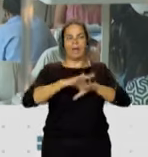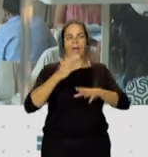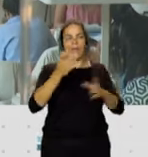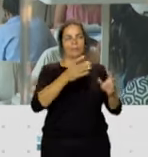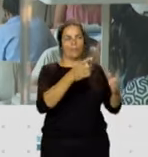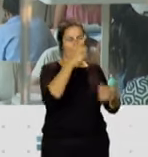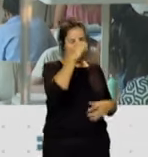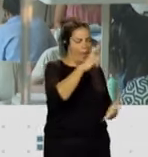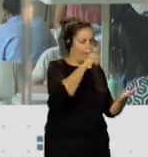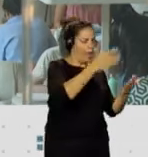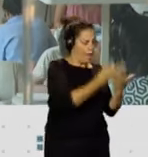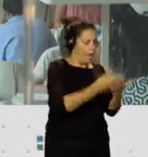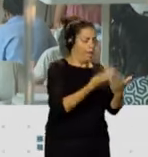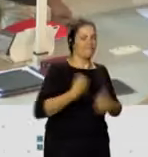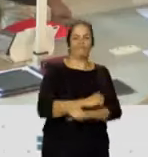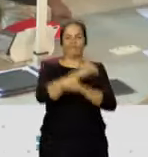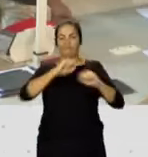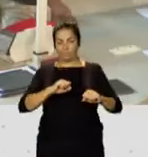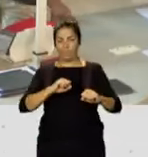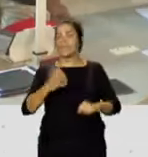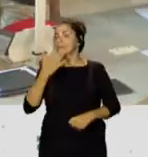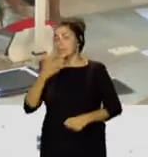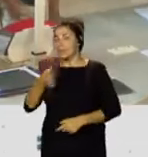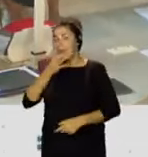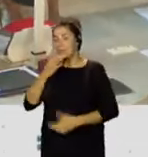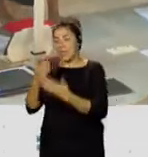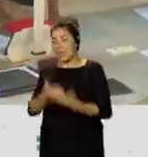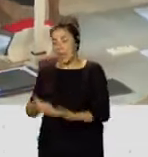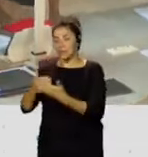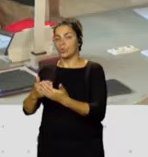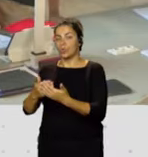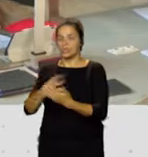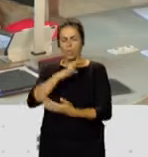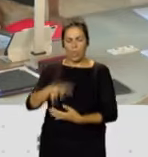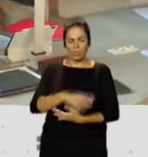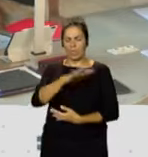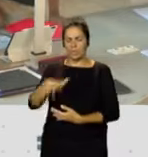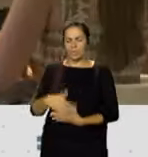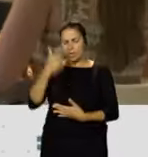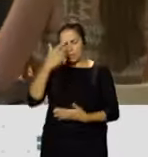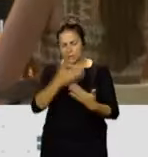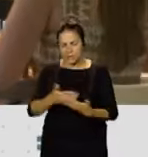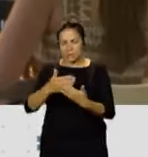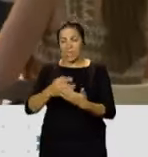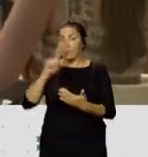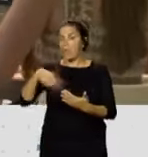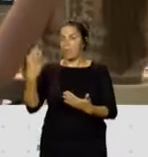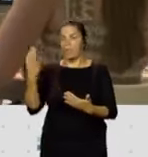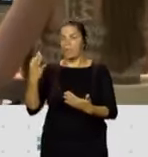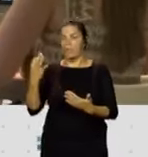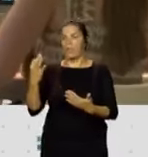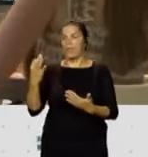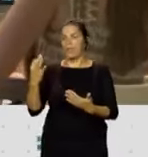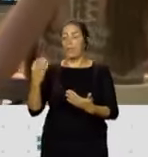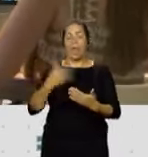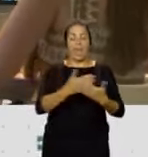estudias de tarde, después de 4-5 horas, lo ideal sería ir a dormir como máximo dos horas después